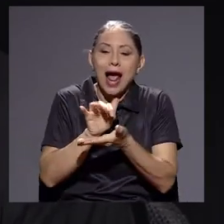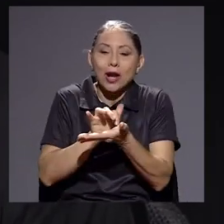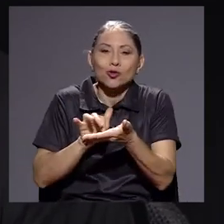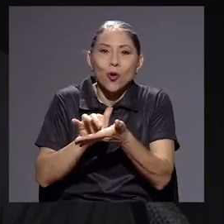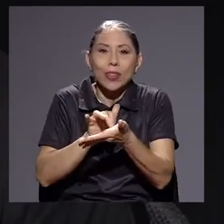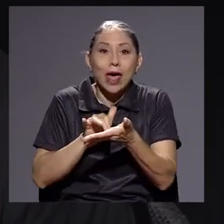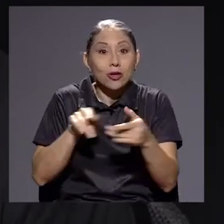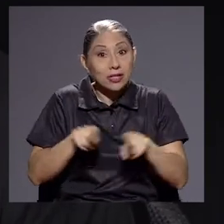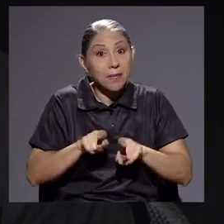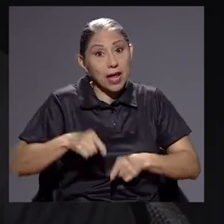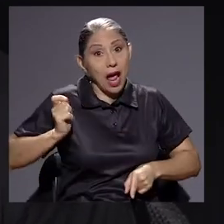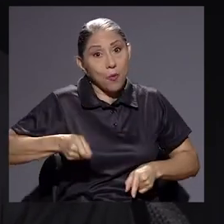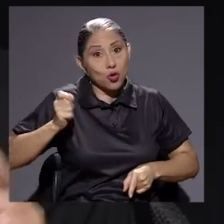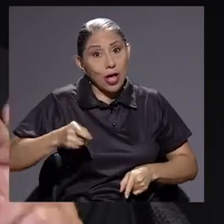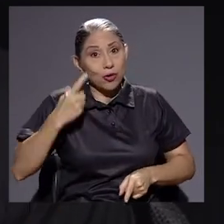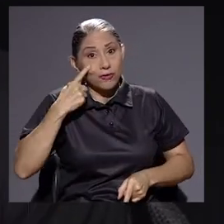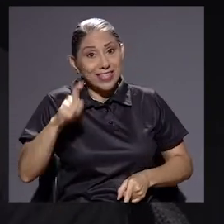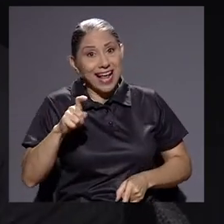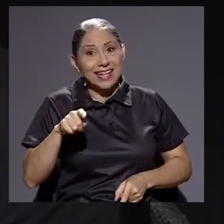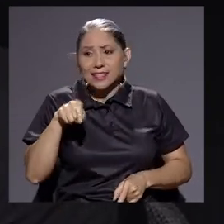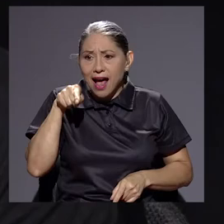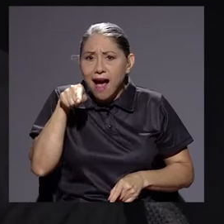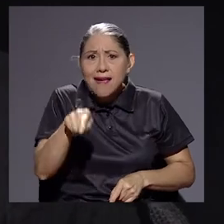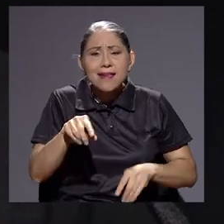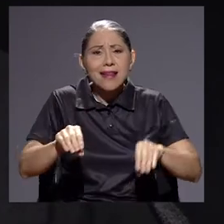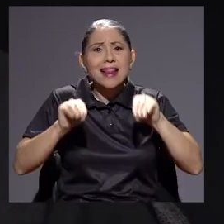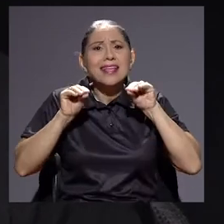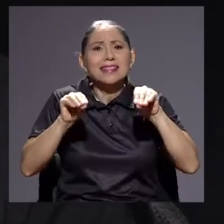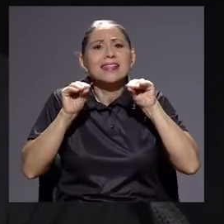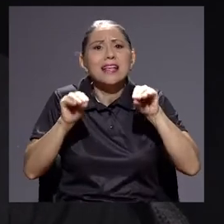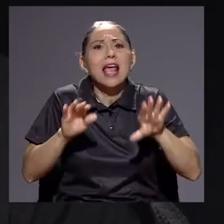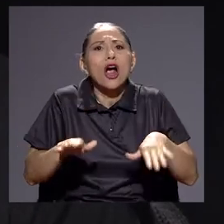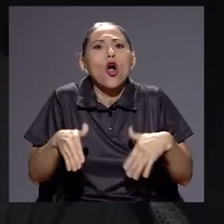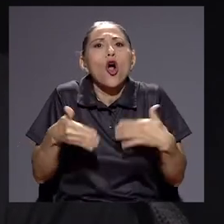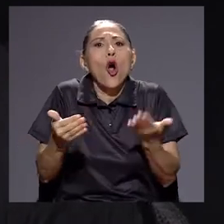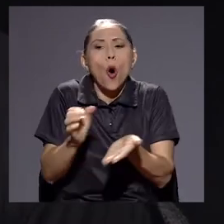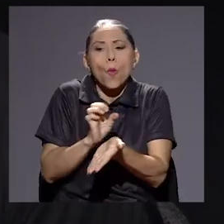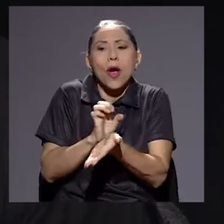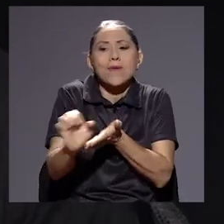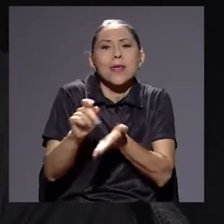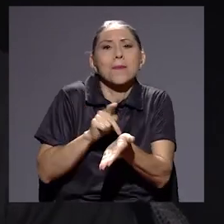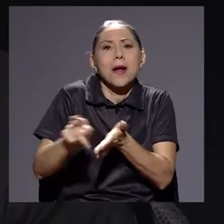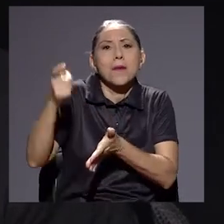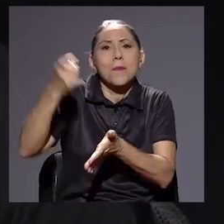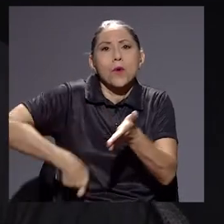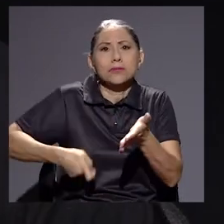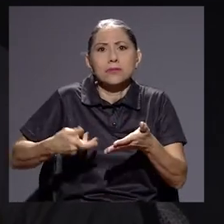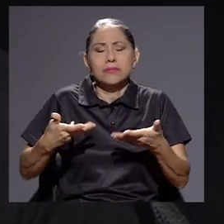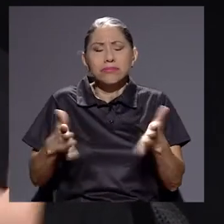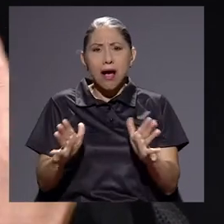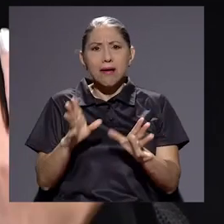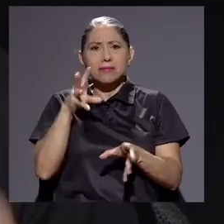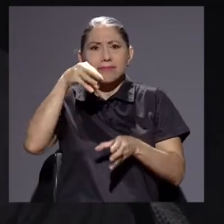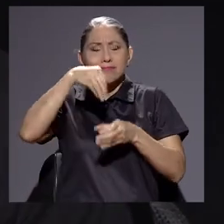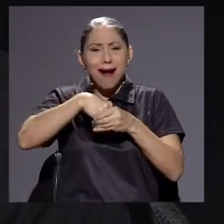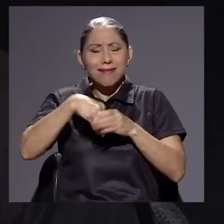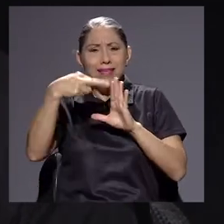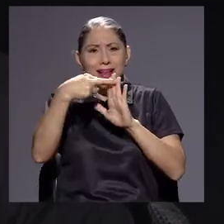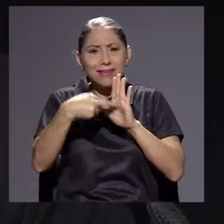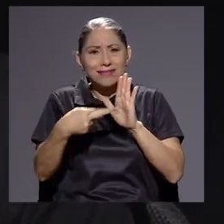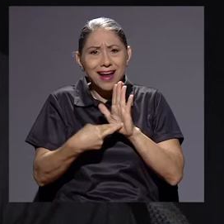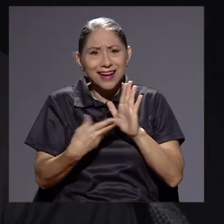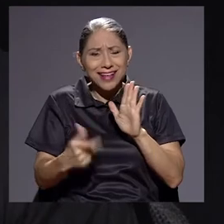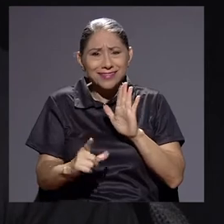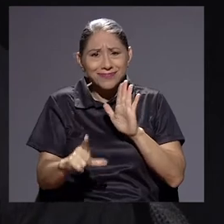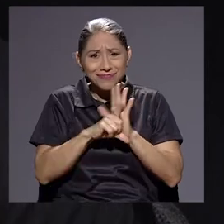fiscales, ¿verdad?, volvemos a lo mismo, les enseñan cómo eludir. Es parte de las reglas, o sea, estamos hablando que es parte de nuestra